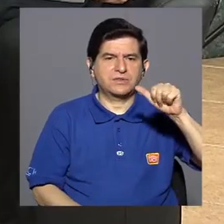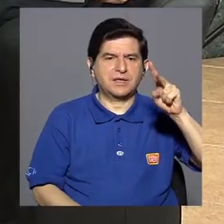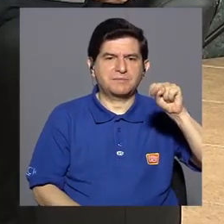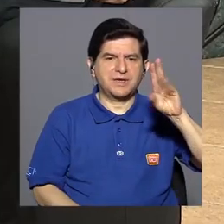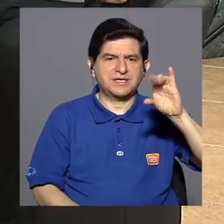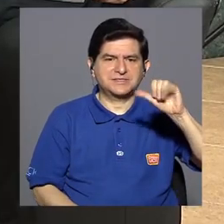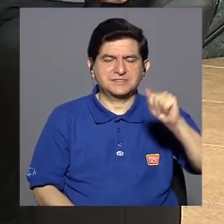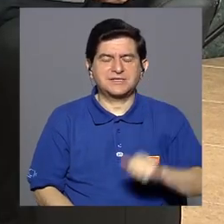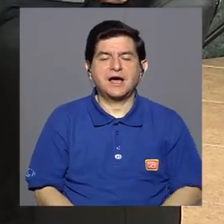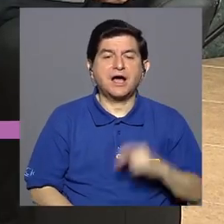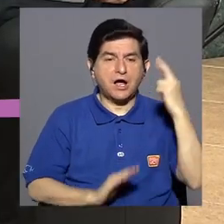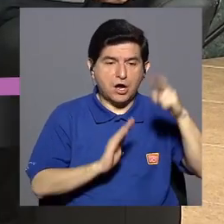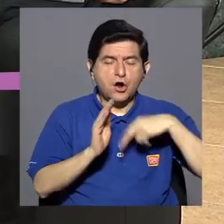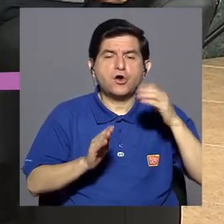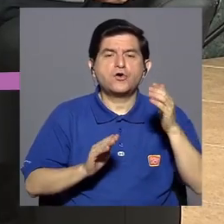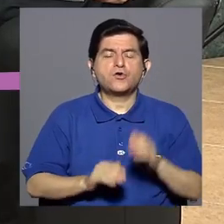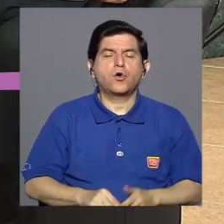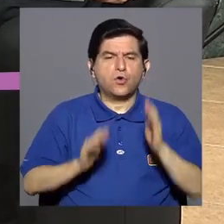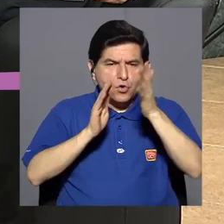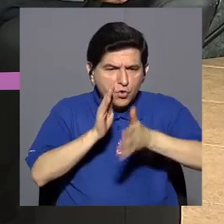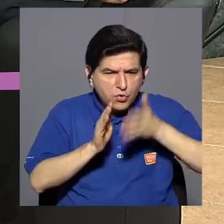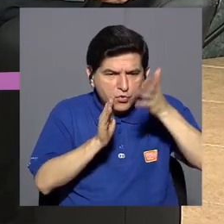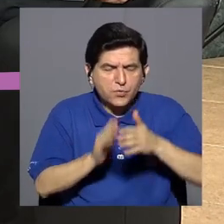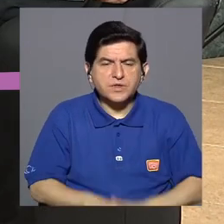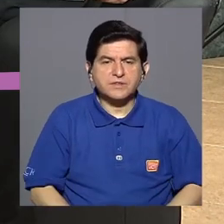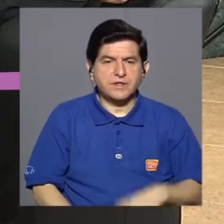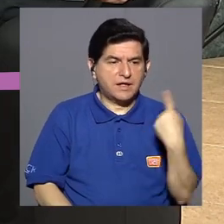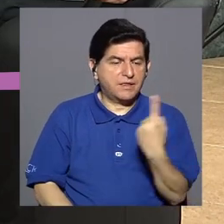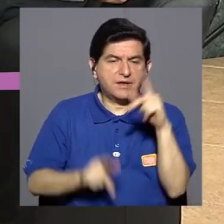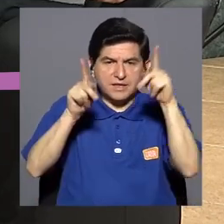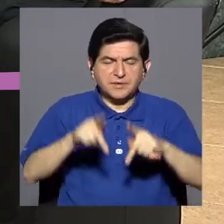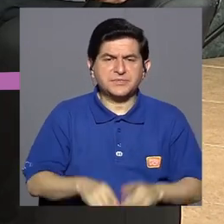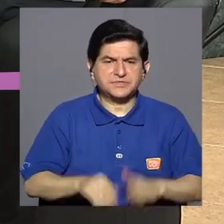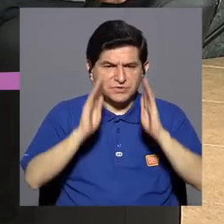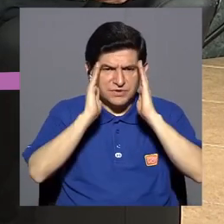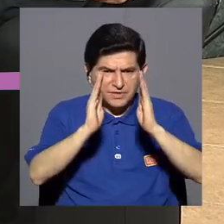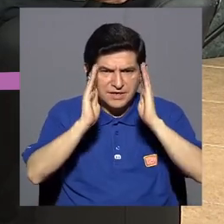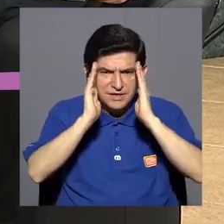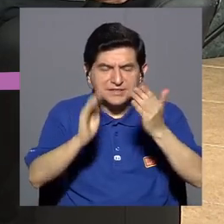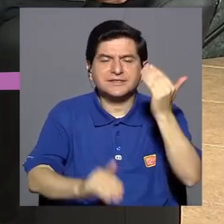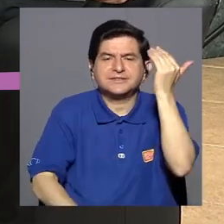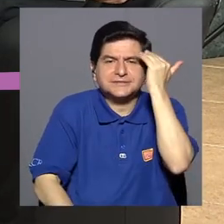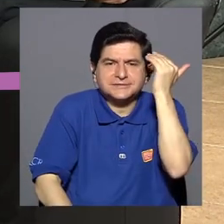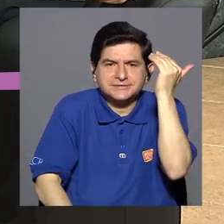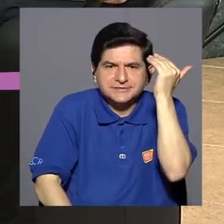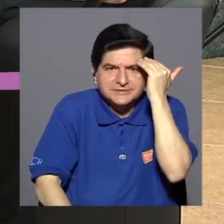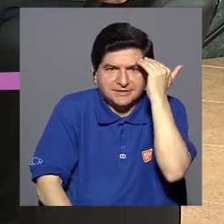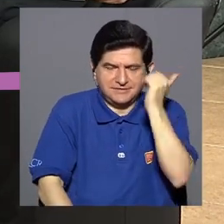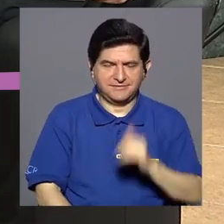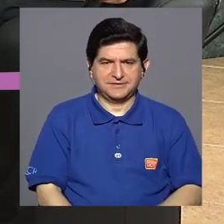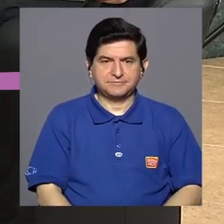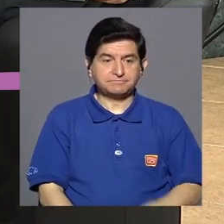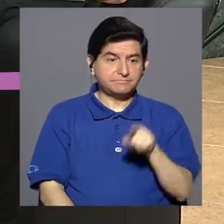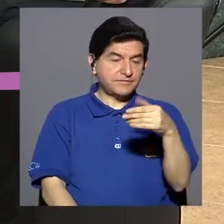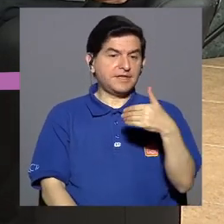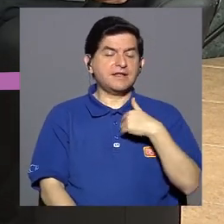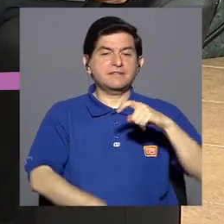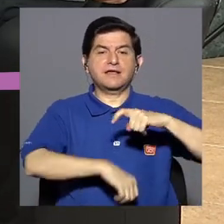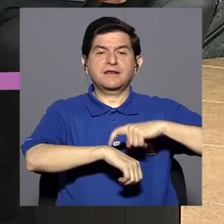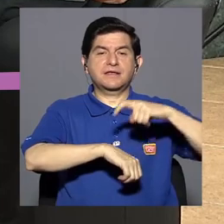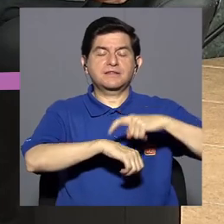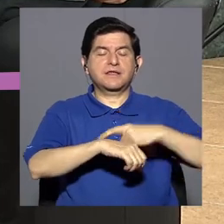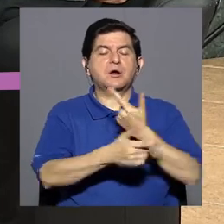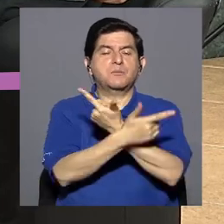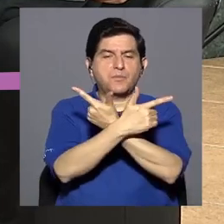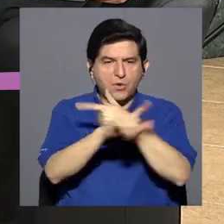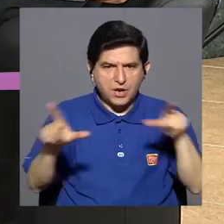cuido, que cada una de las personas que está inmiscuida en el cuido del paciente sepa que tiene un